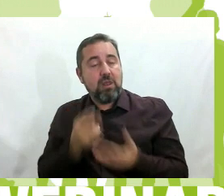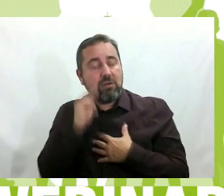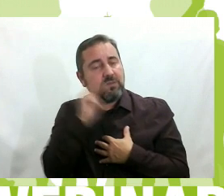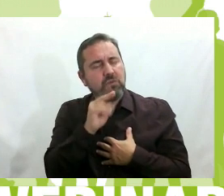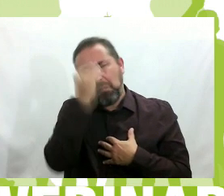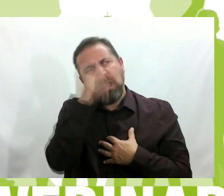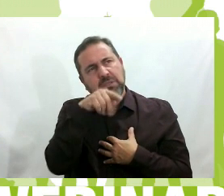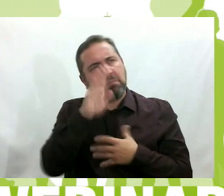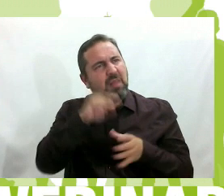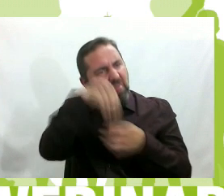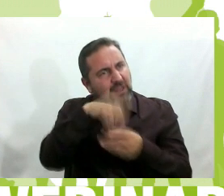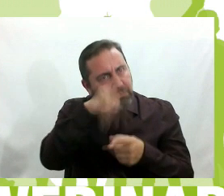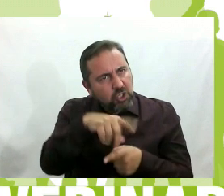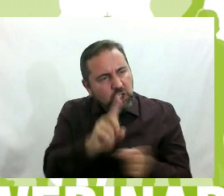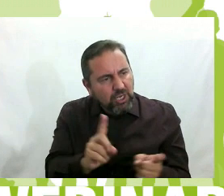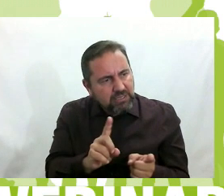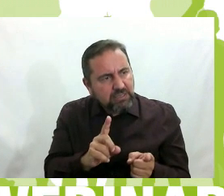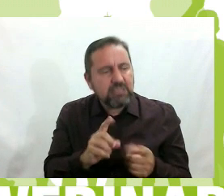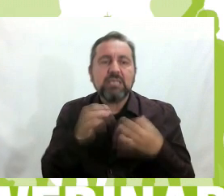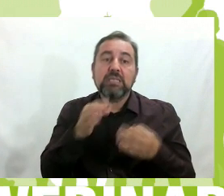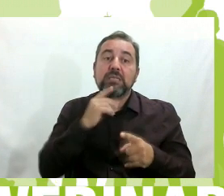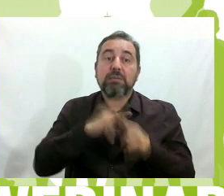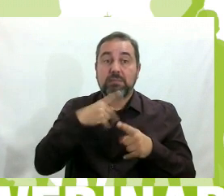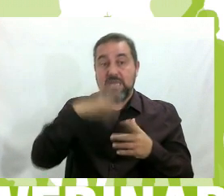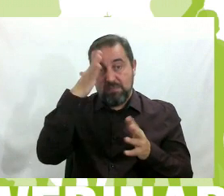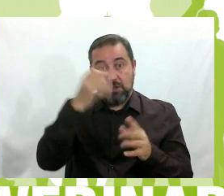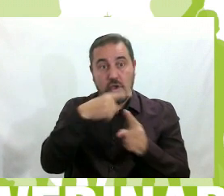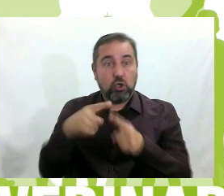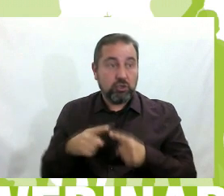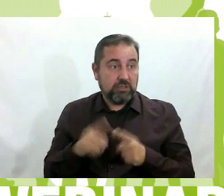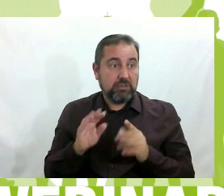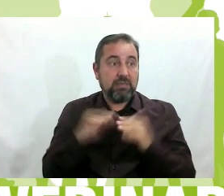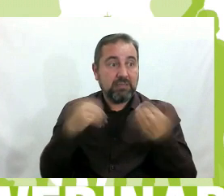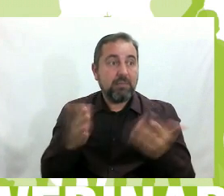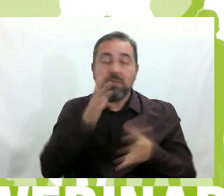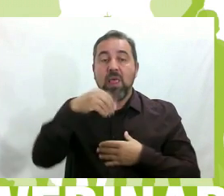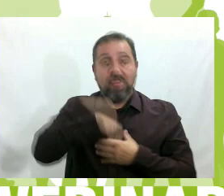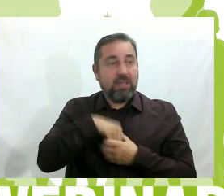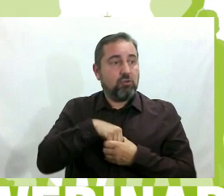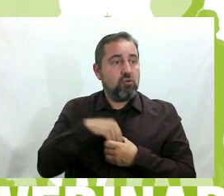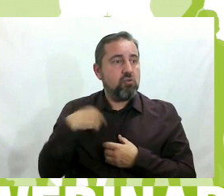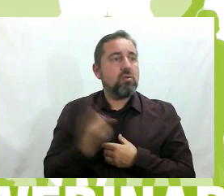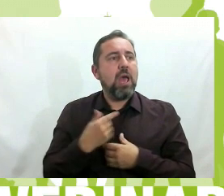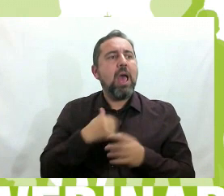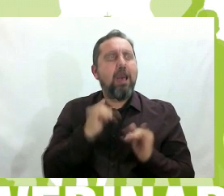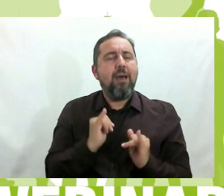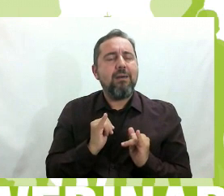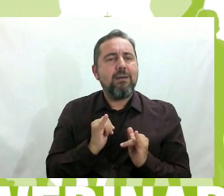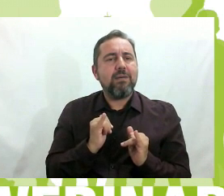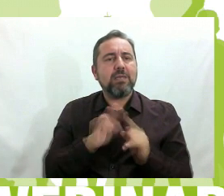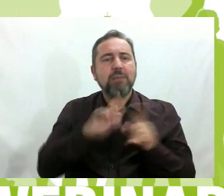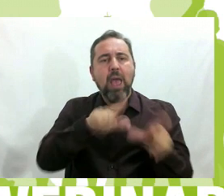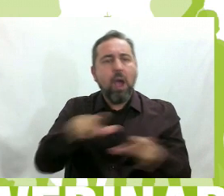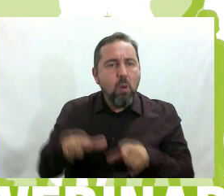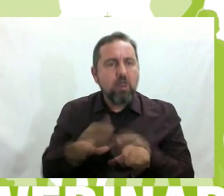piensas que es así por dentro. Porque siempre nos quedamos con la imagen de las cosas externas. Pero por dentro sí que tenemos unas aulas